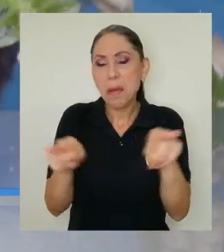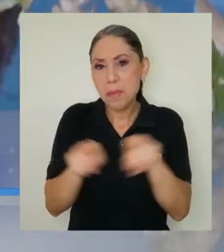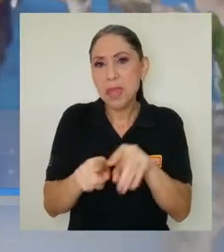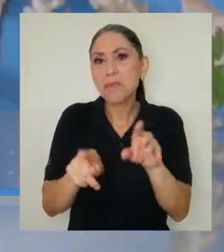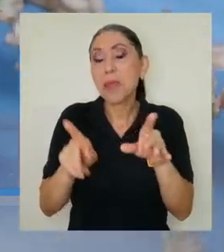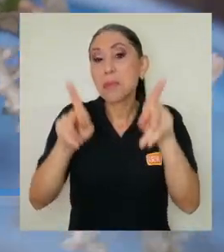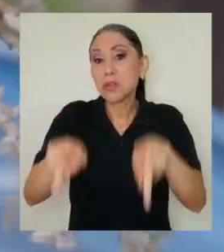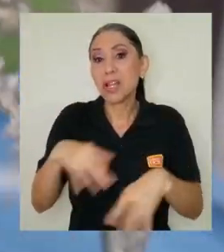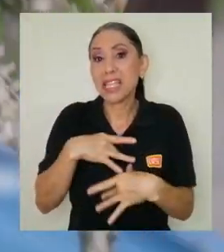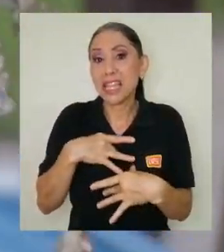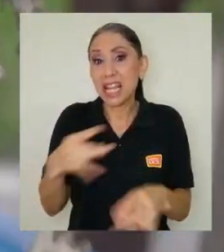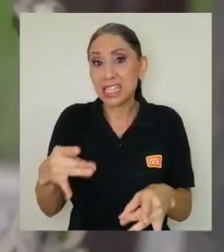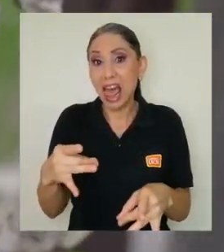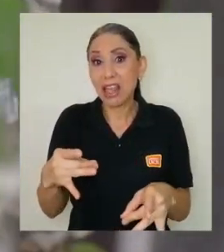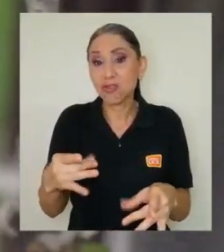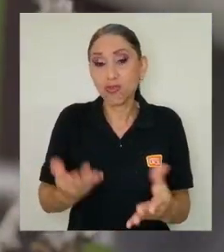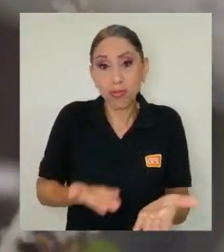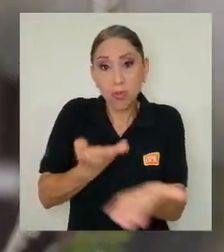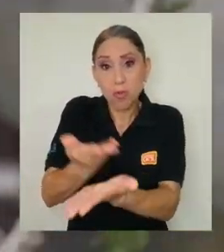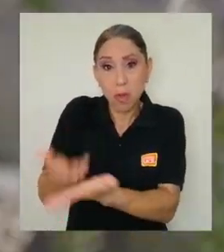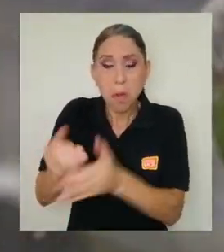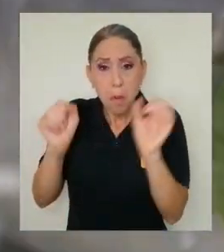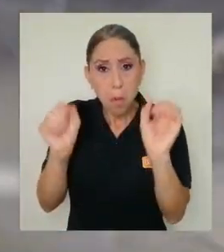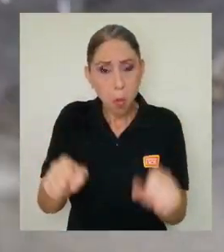en abordar estos temas y ofrecer su aporte.